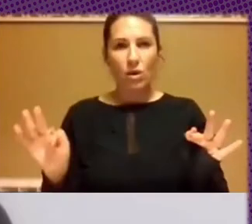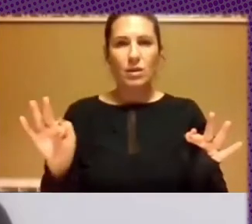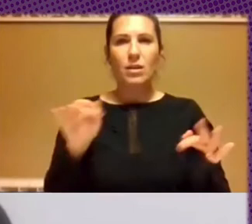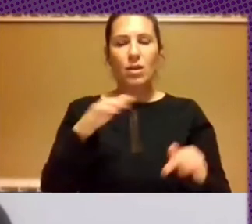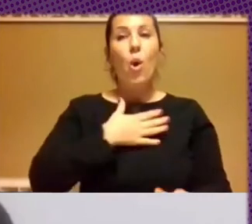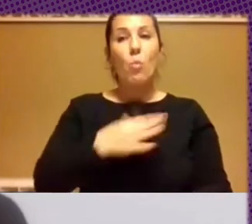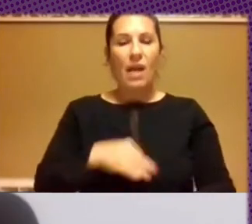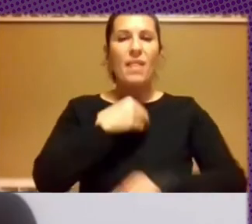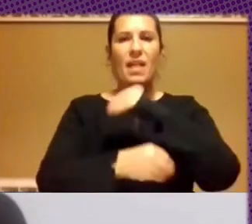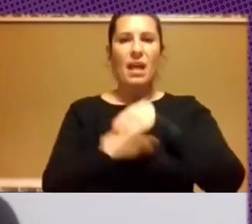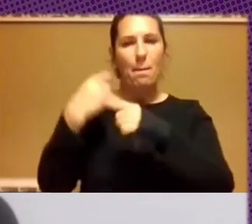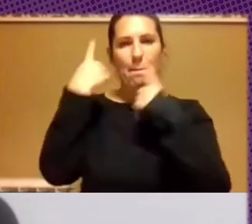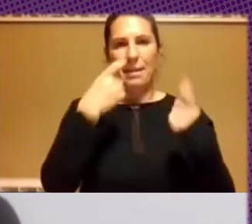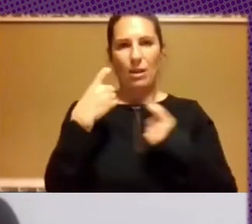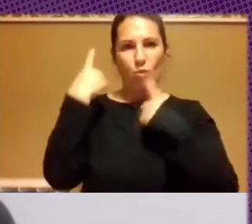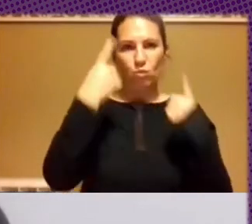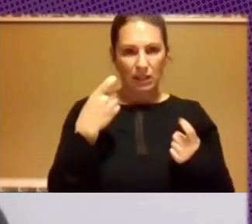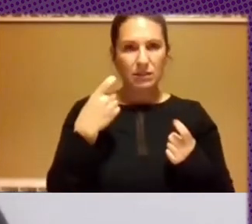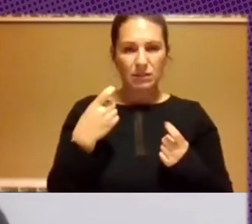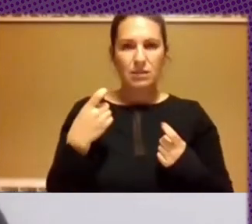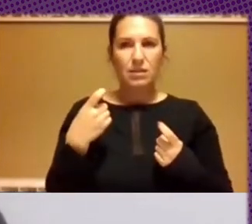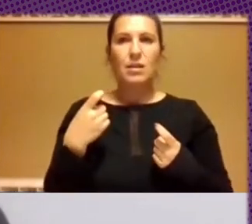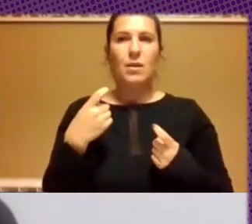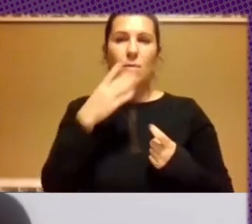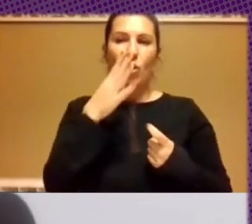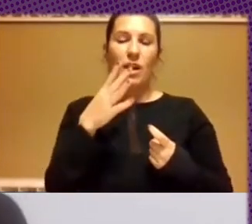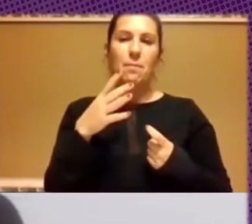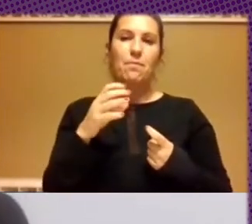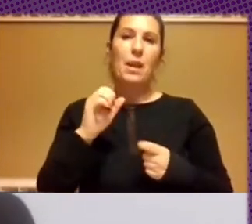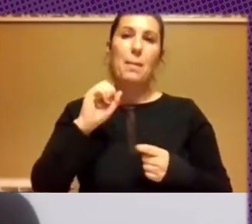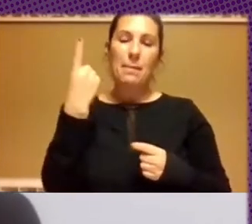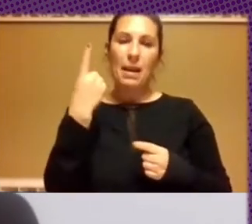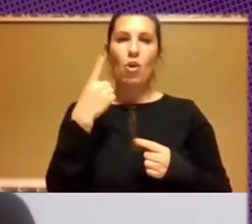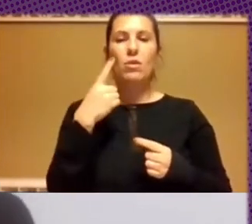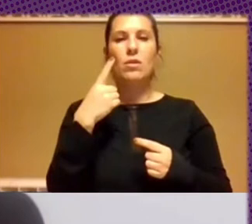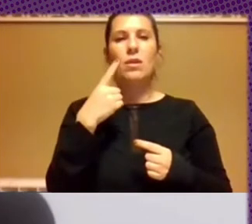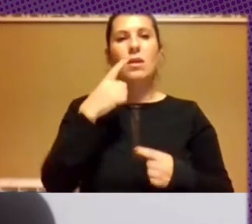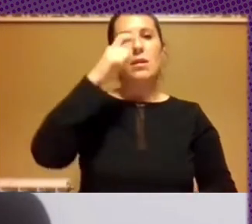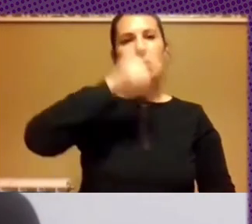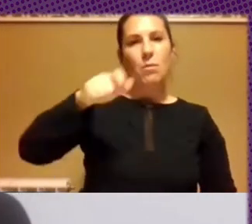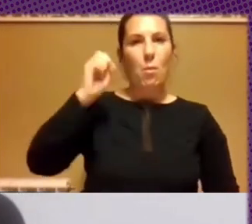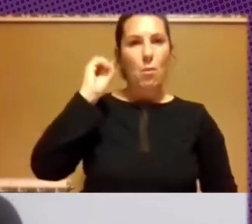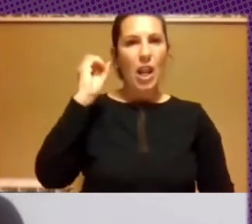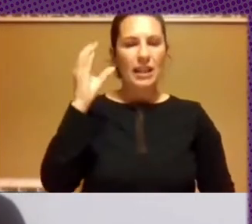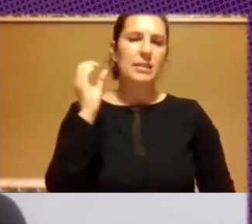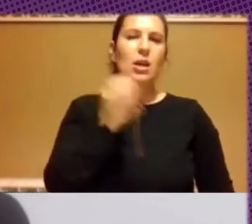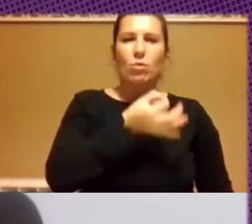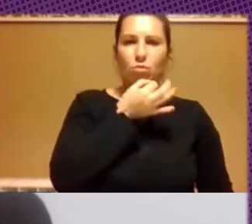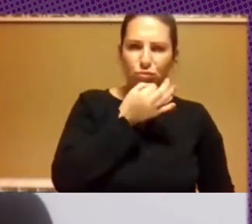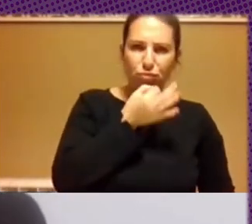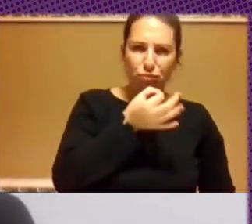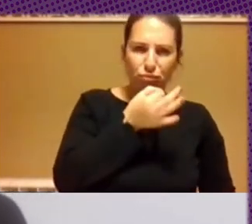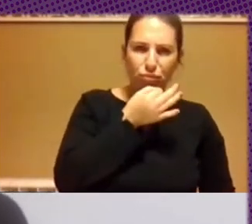poder hacer preguntas que van a ser recogidas porque vamos a tener como un primer turno de exposición de los diferentes ponentes. Un segundo